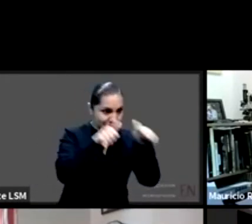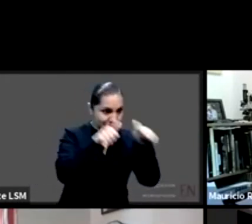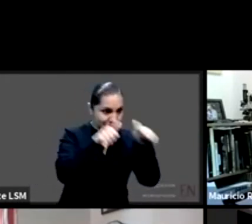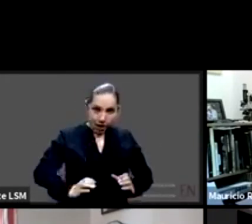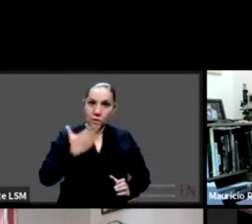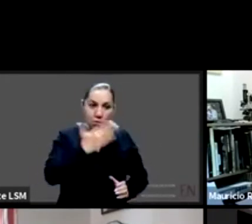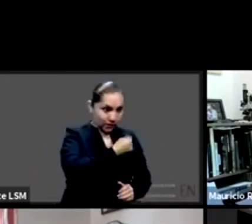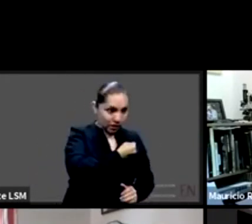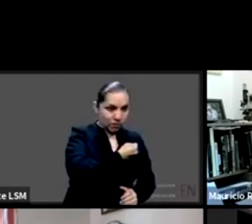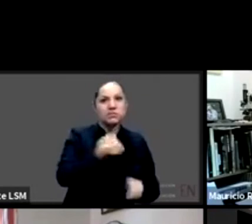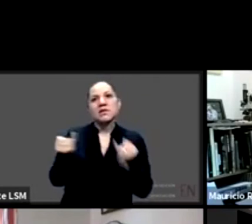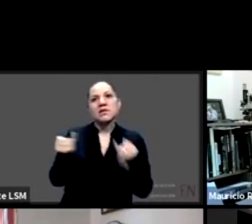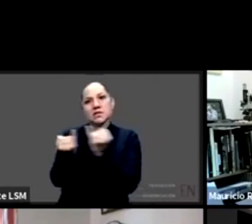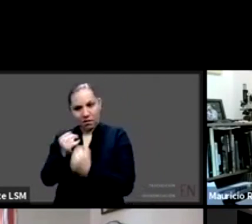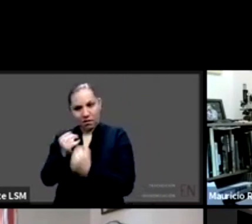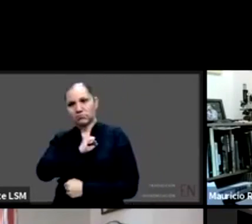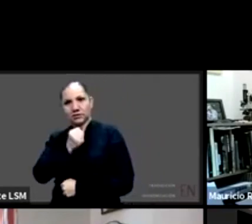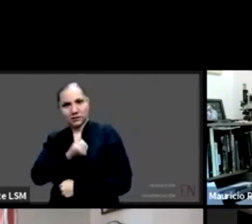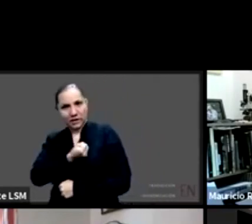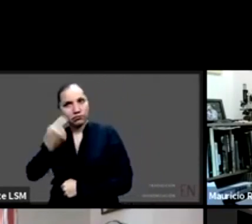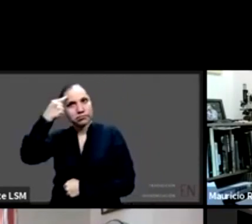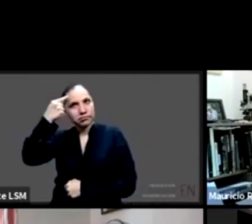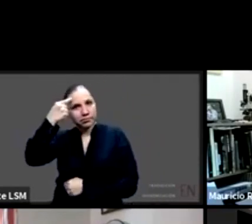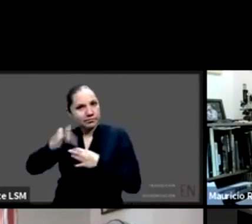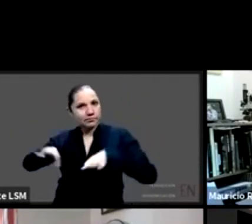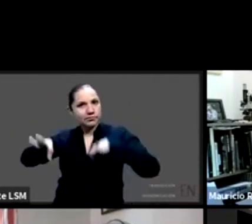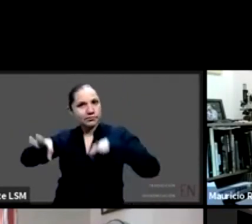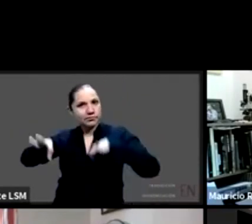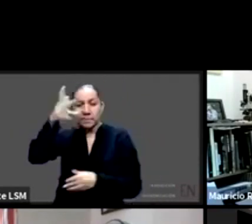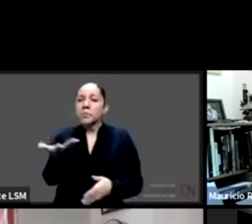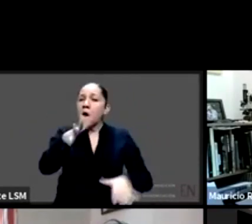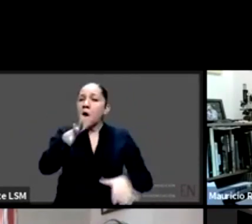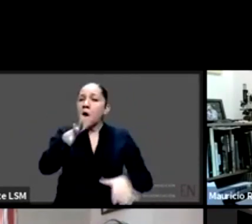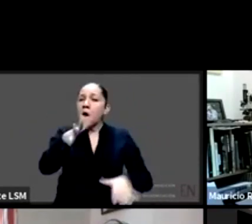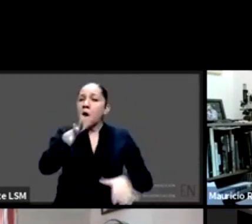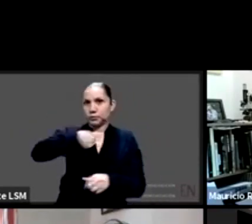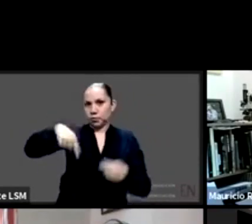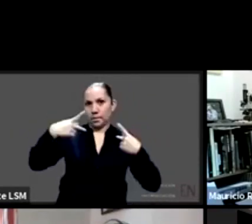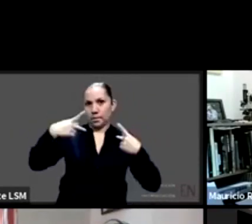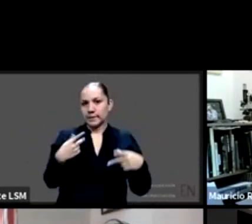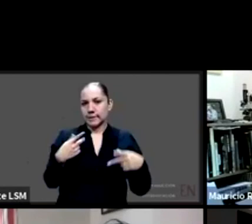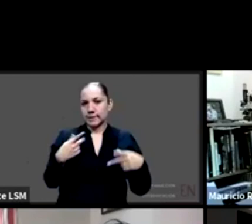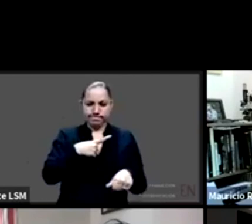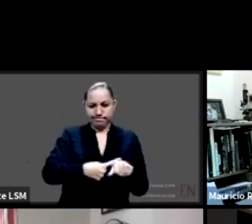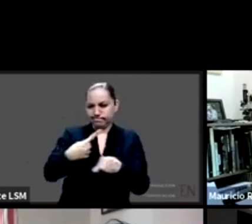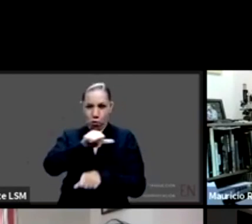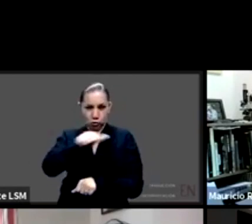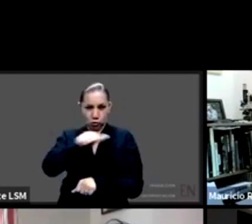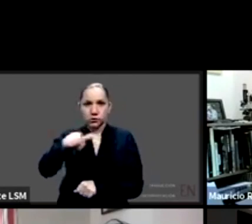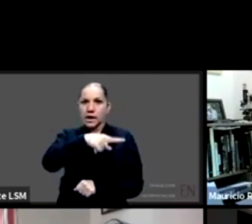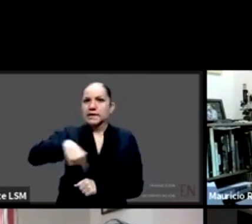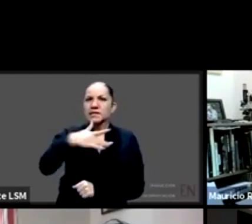mórbida tienen un componente de ansiedad tienen un componente de depresión